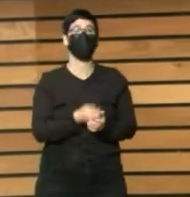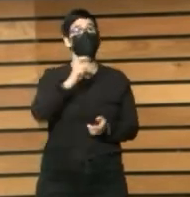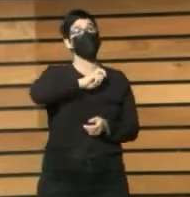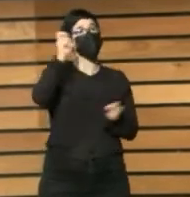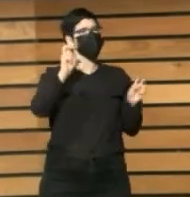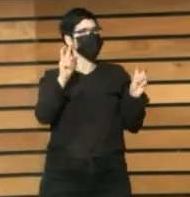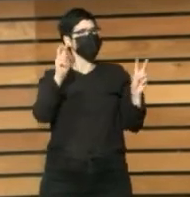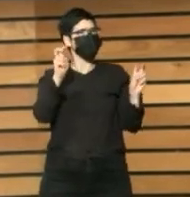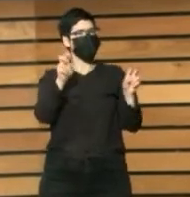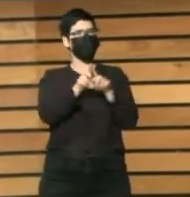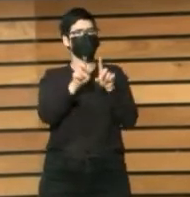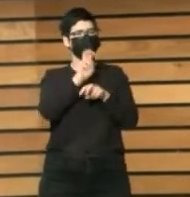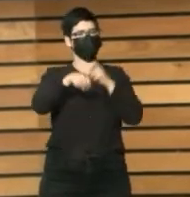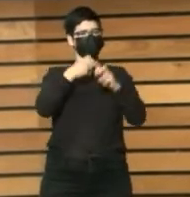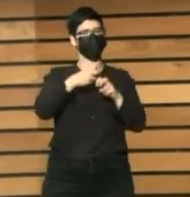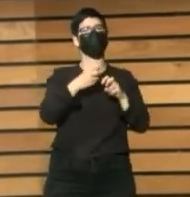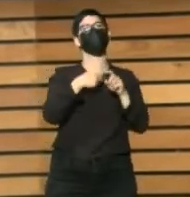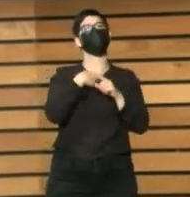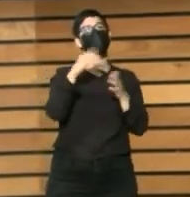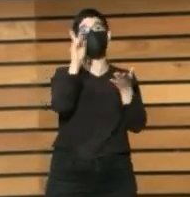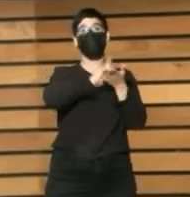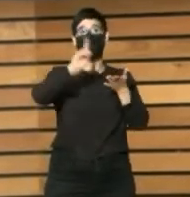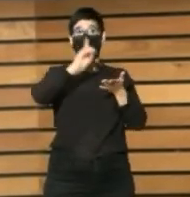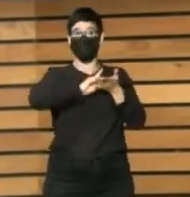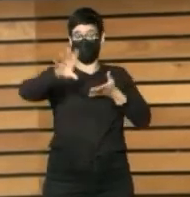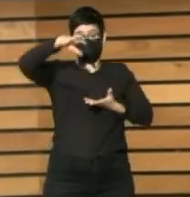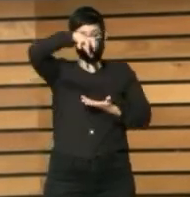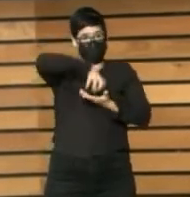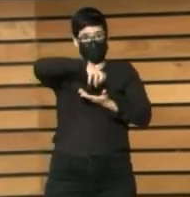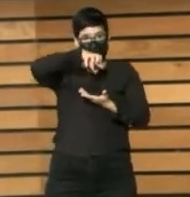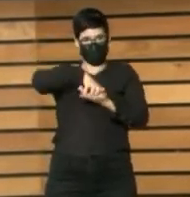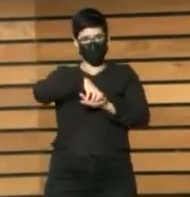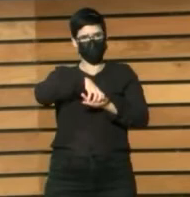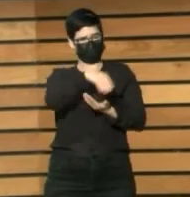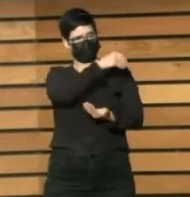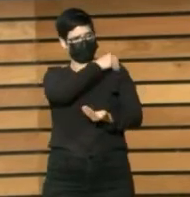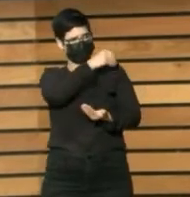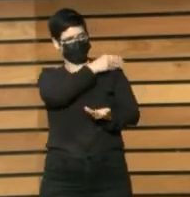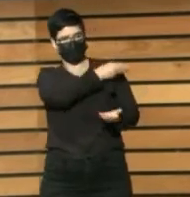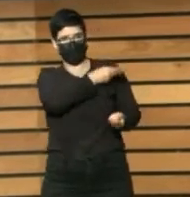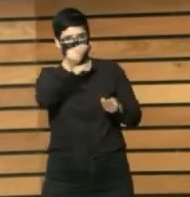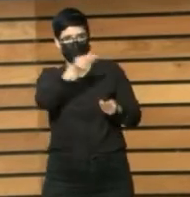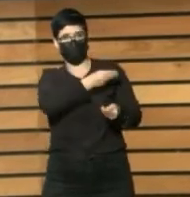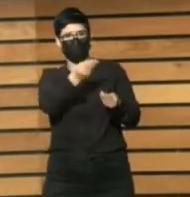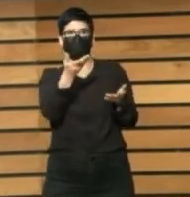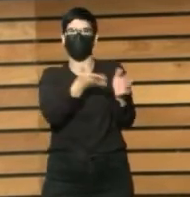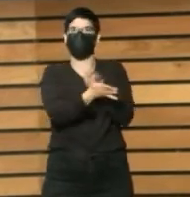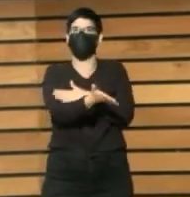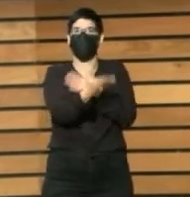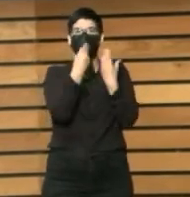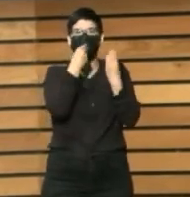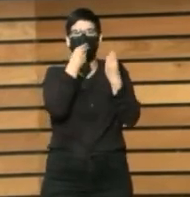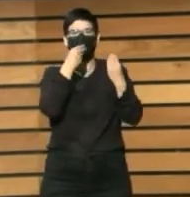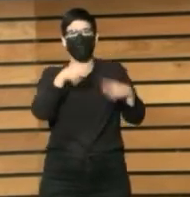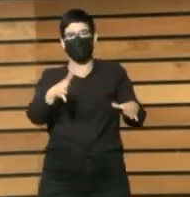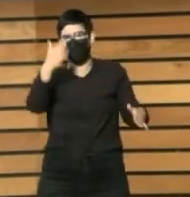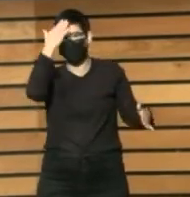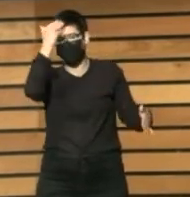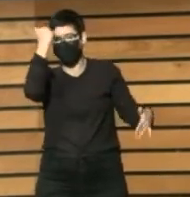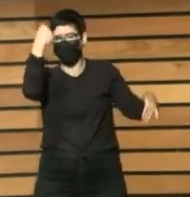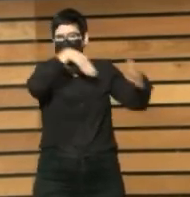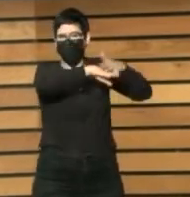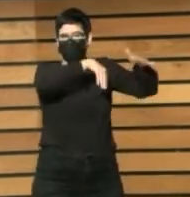digital también del centro. En este caso no solamente se trata de guardar la memoria histórica de la producción